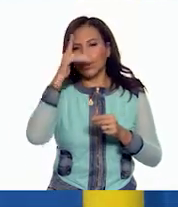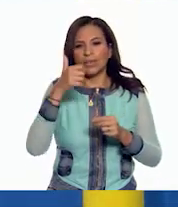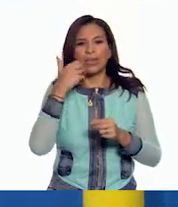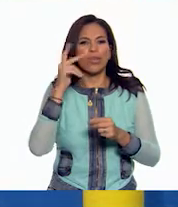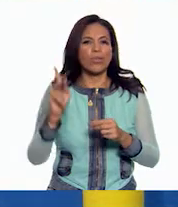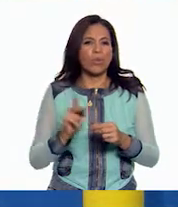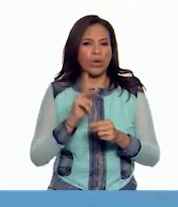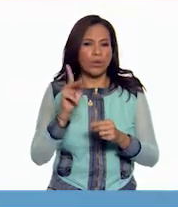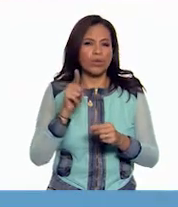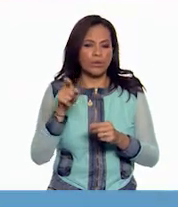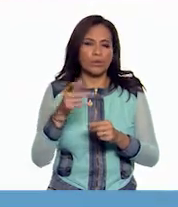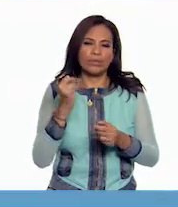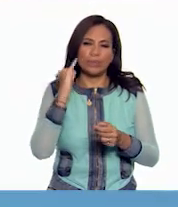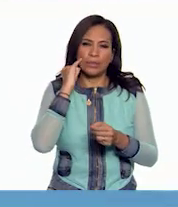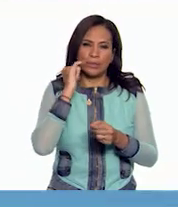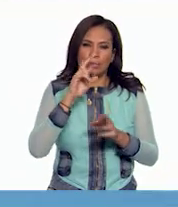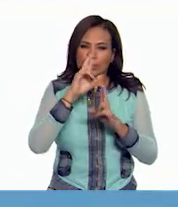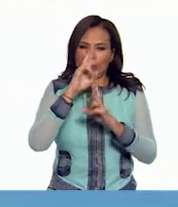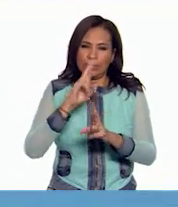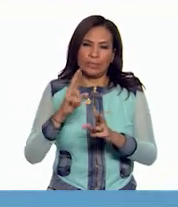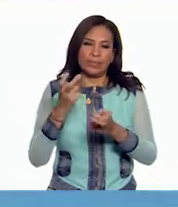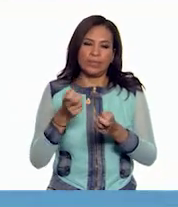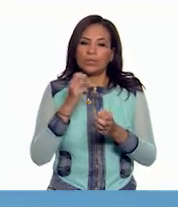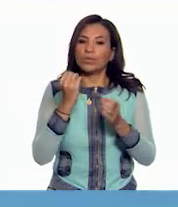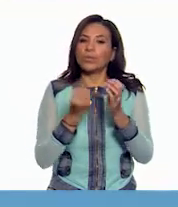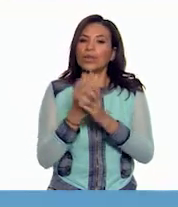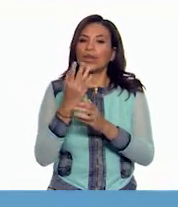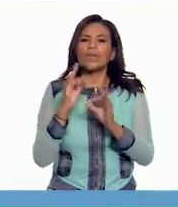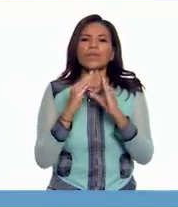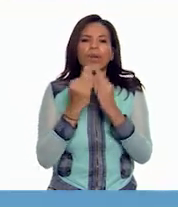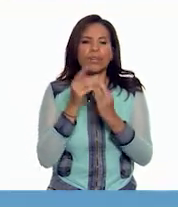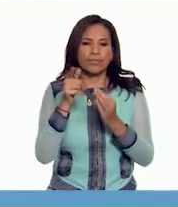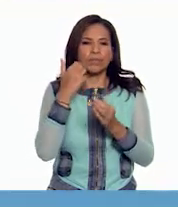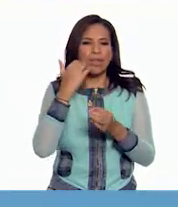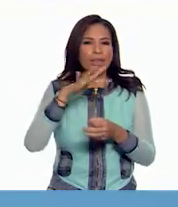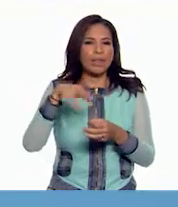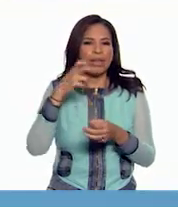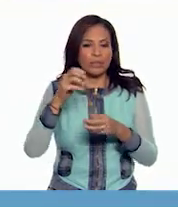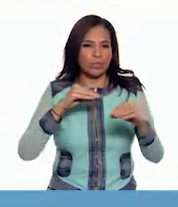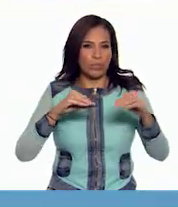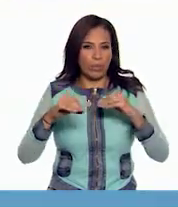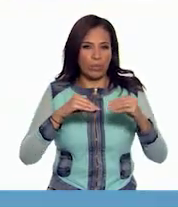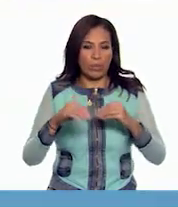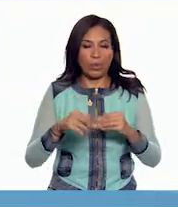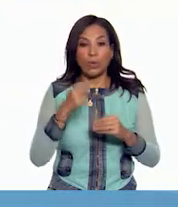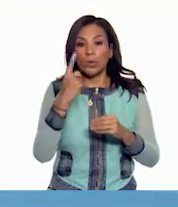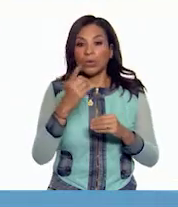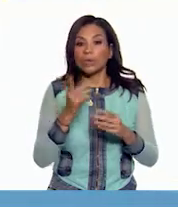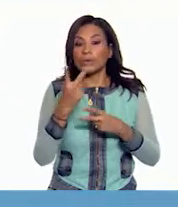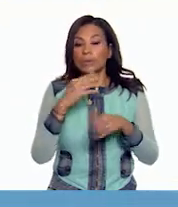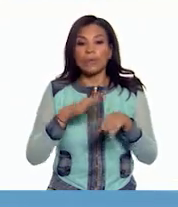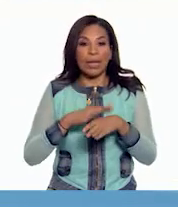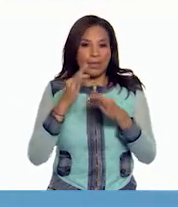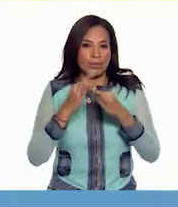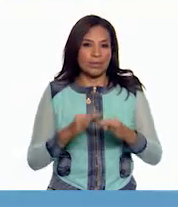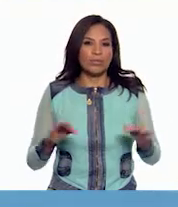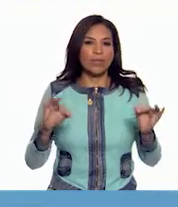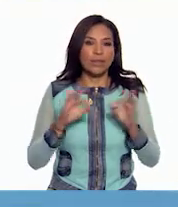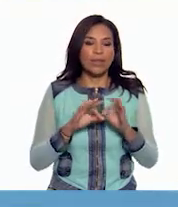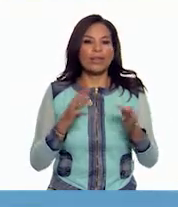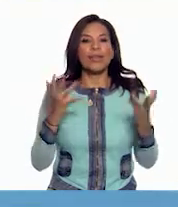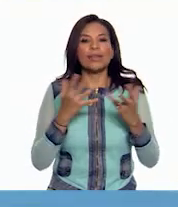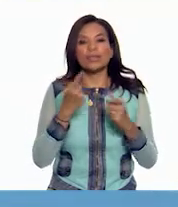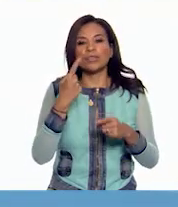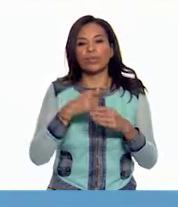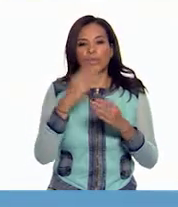pueblos indígenas. Sí, esa es una buena forma de resumir lo que buscaba este movimiento. Una de sus consecuencias más importantes es que